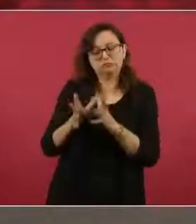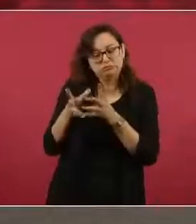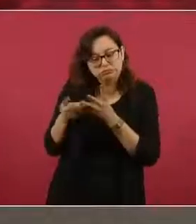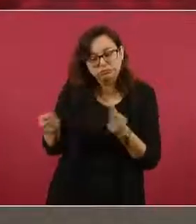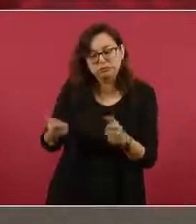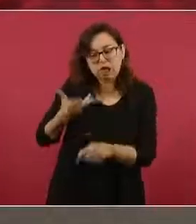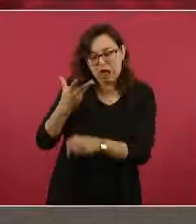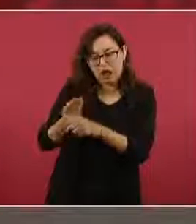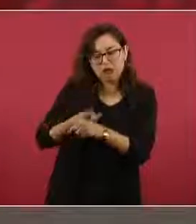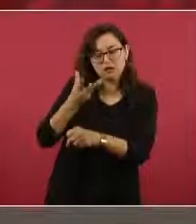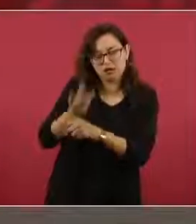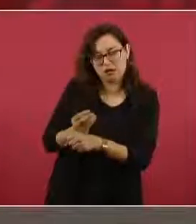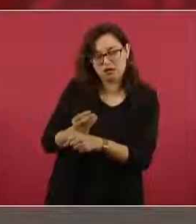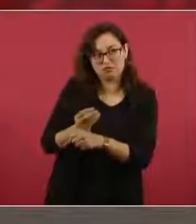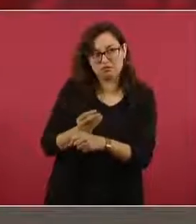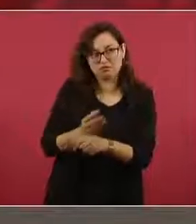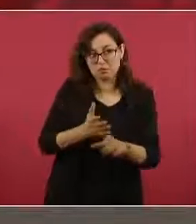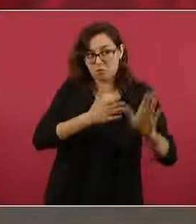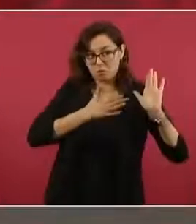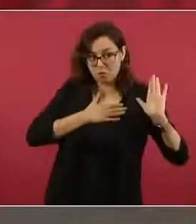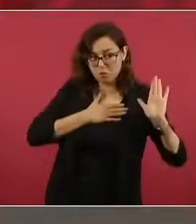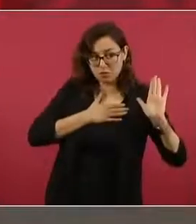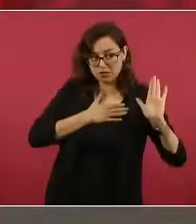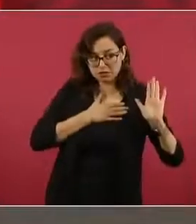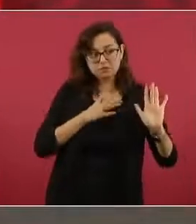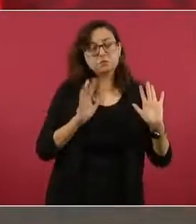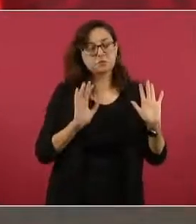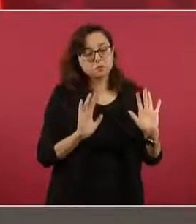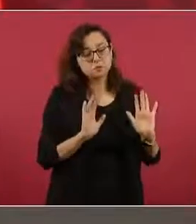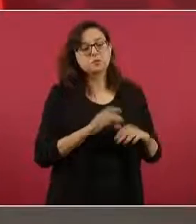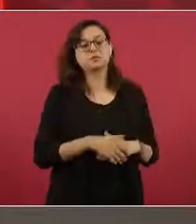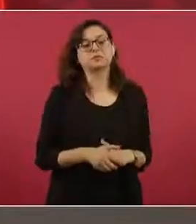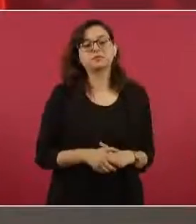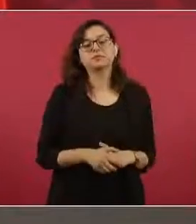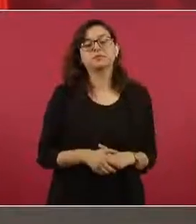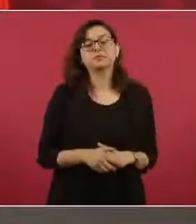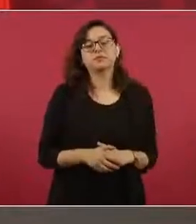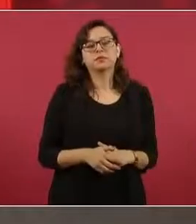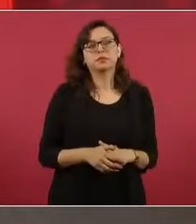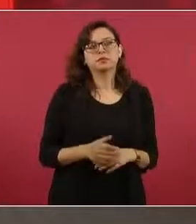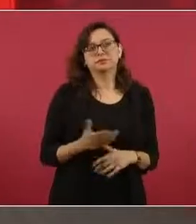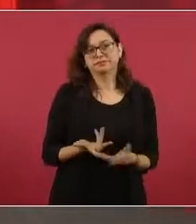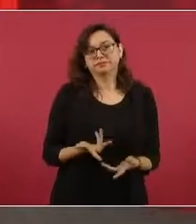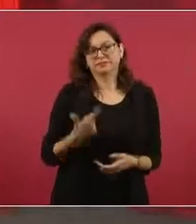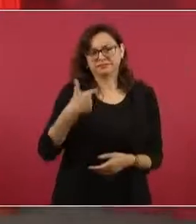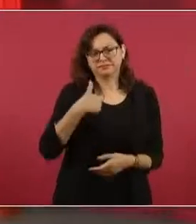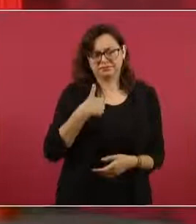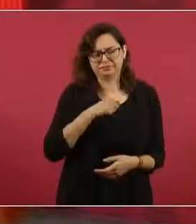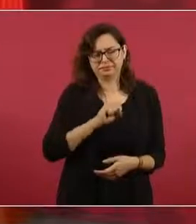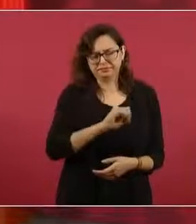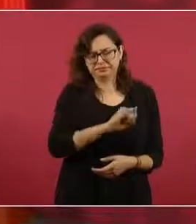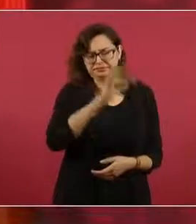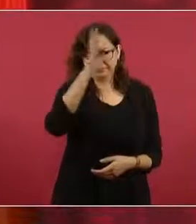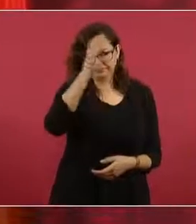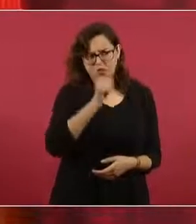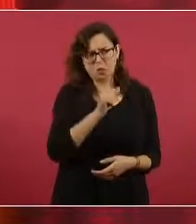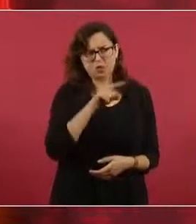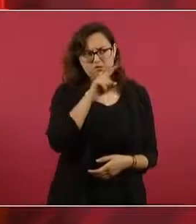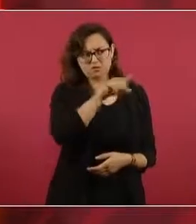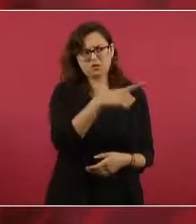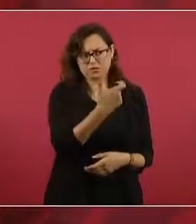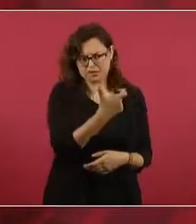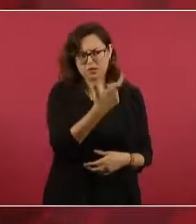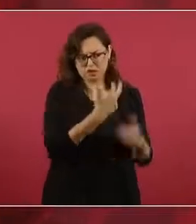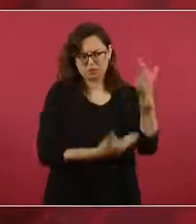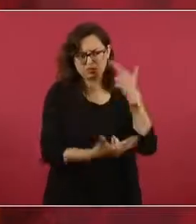La indicación que di en ese entonces es de que se aceptara la reparación del daño, pero